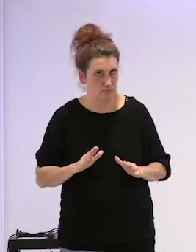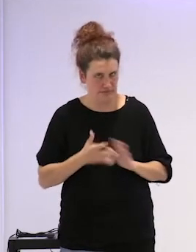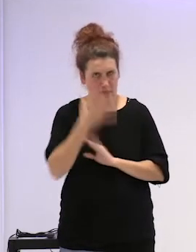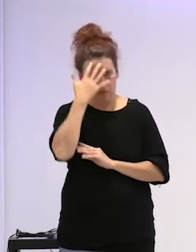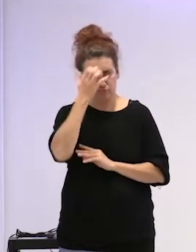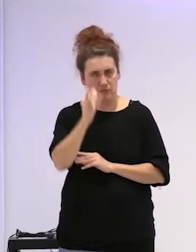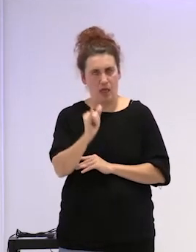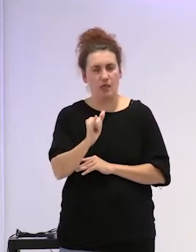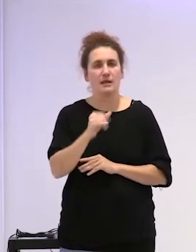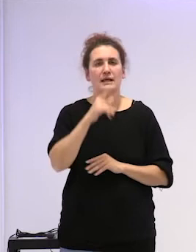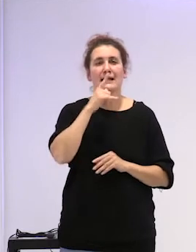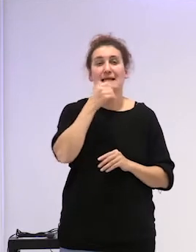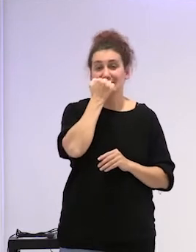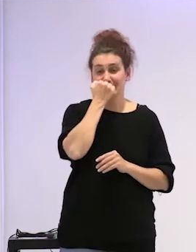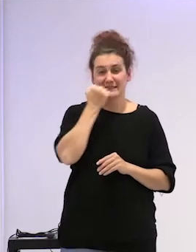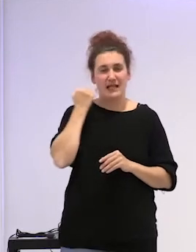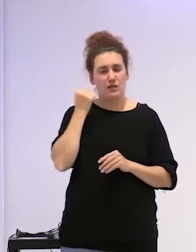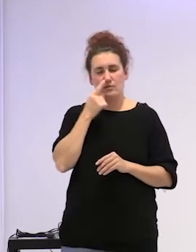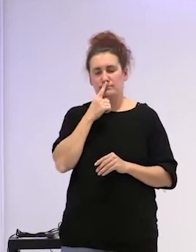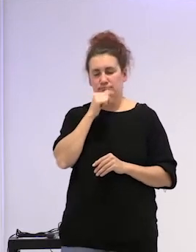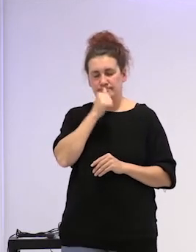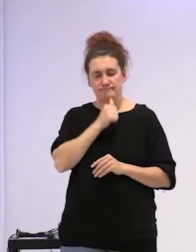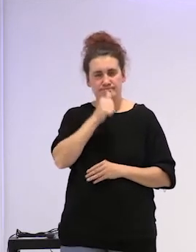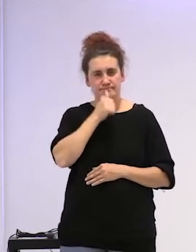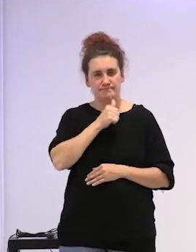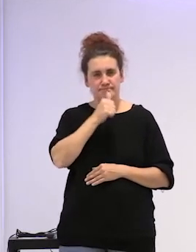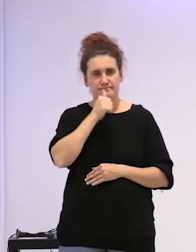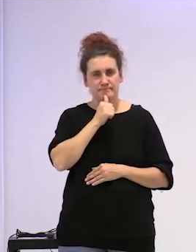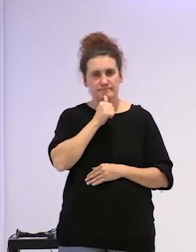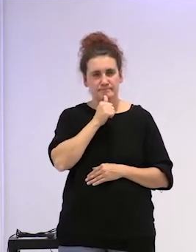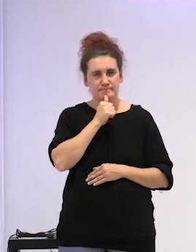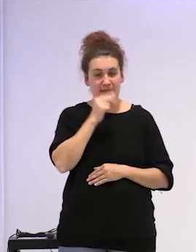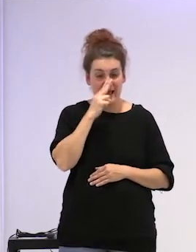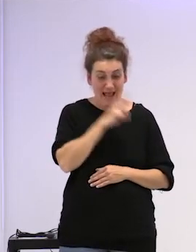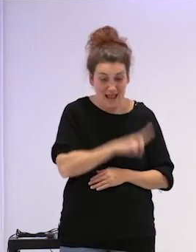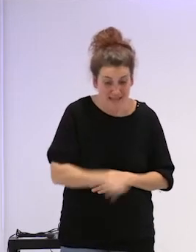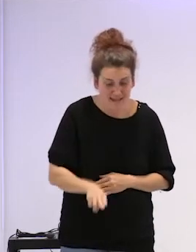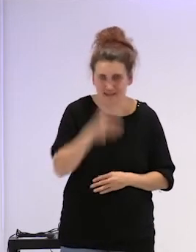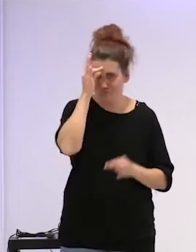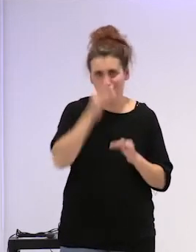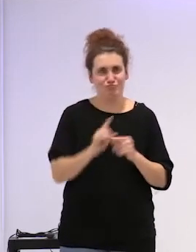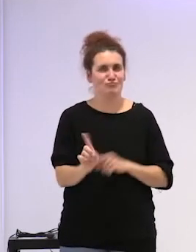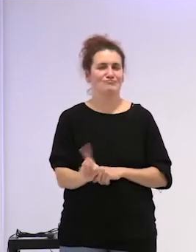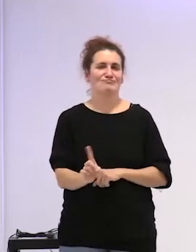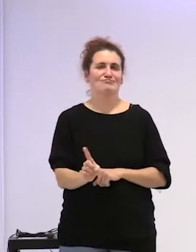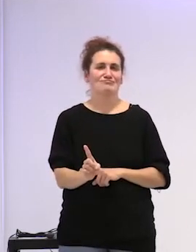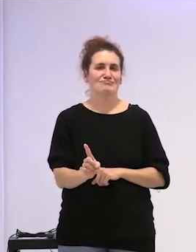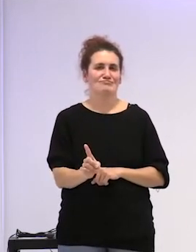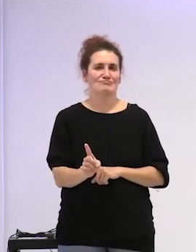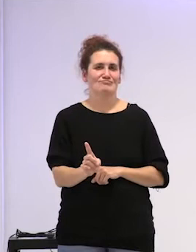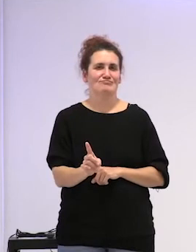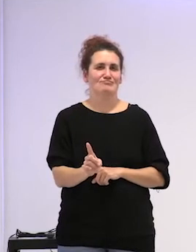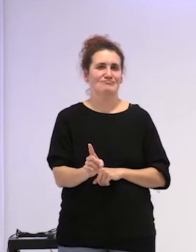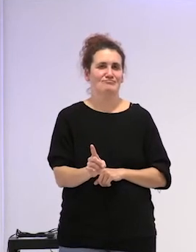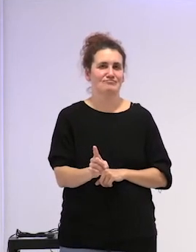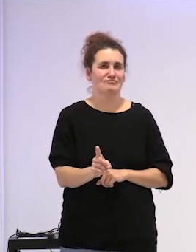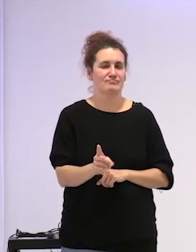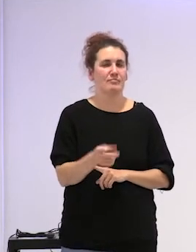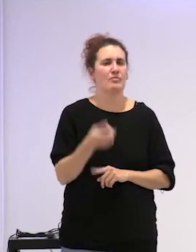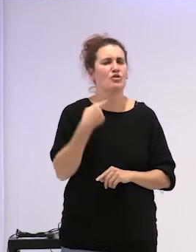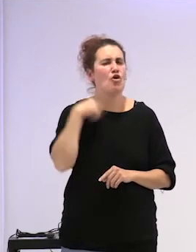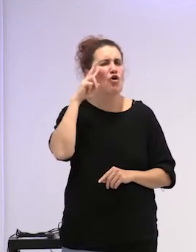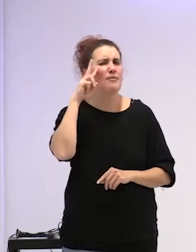y el silencio sostenido a la criatura no se le cree yo no tengo una visión punitivista porque primero